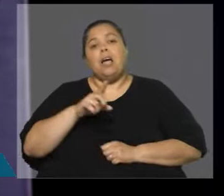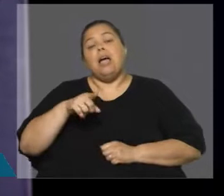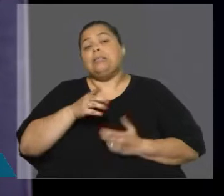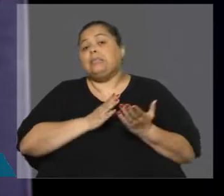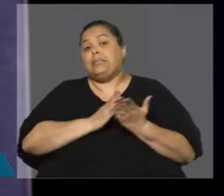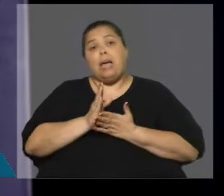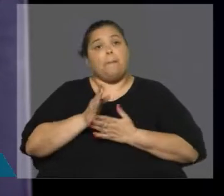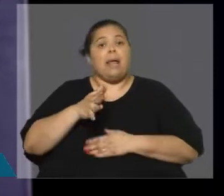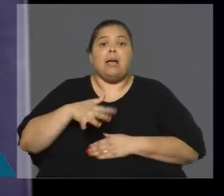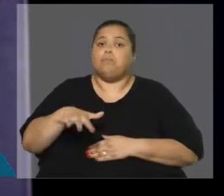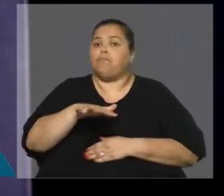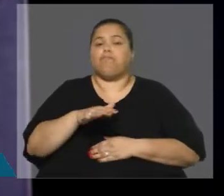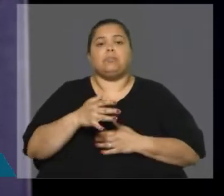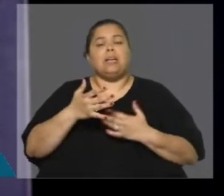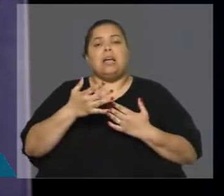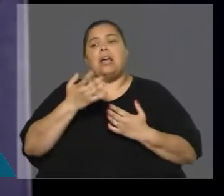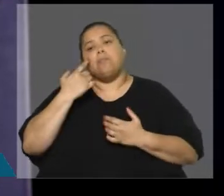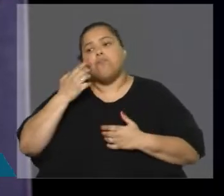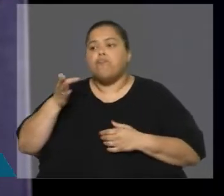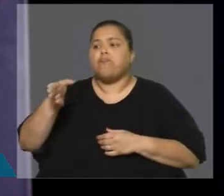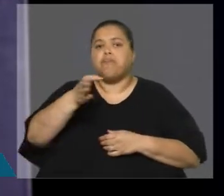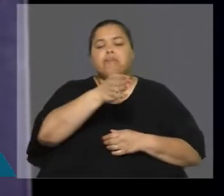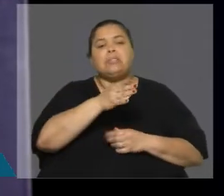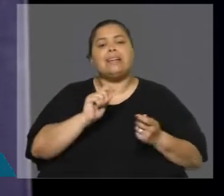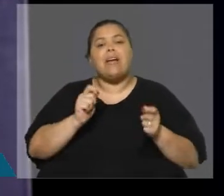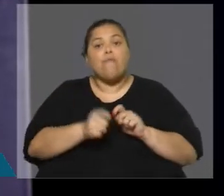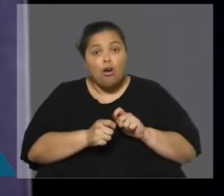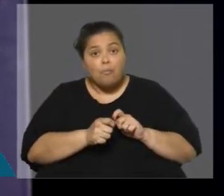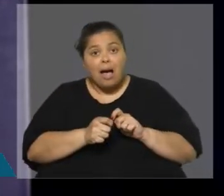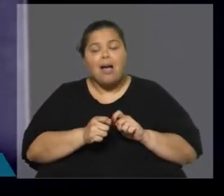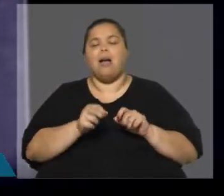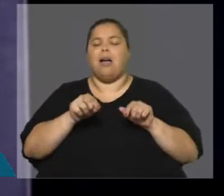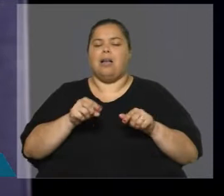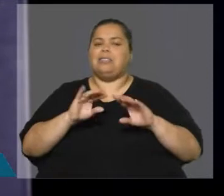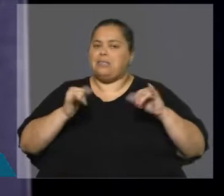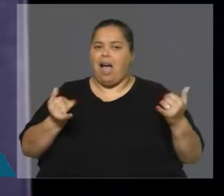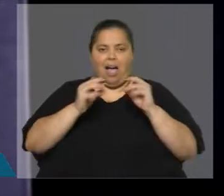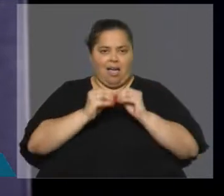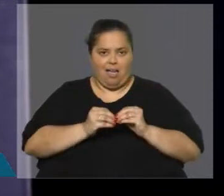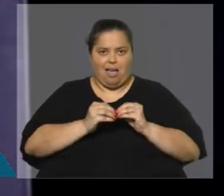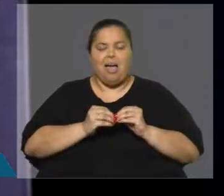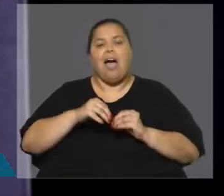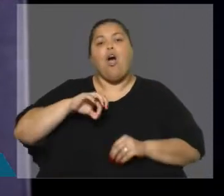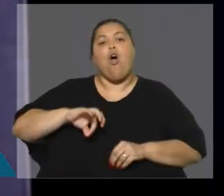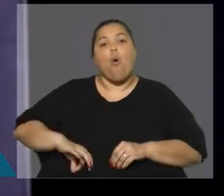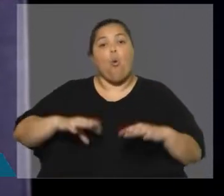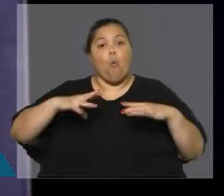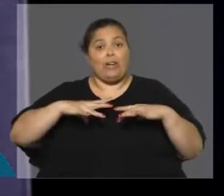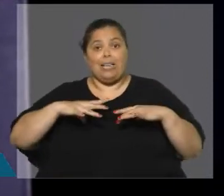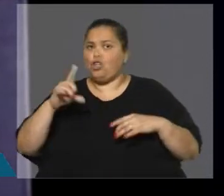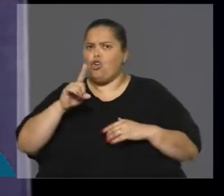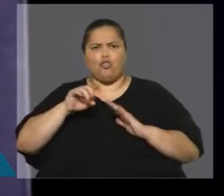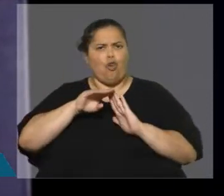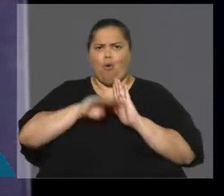escenarios estimados, con la reforma, las jubilaciones no solo no bajan, se